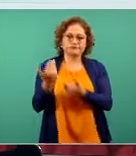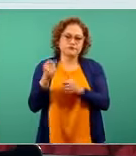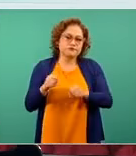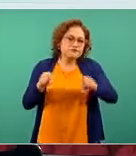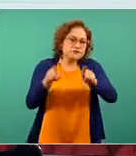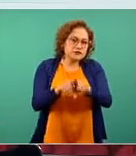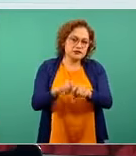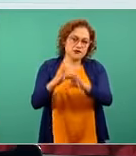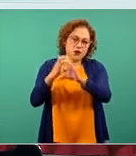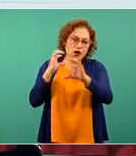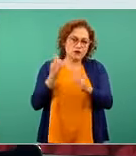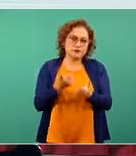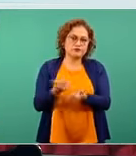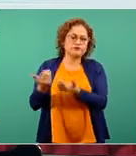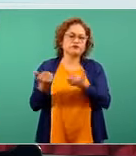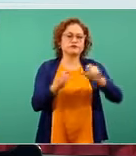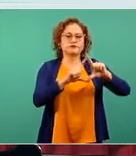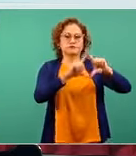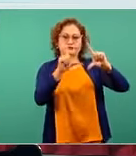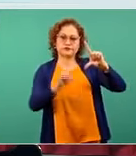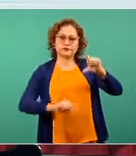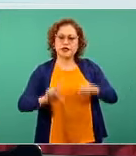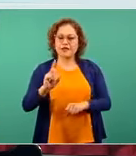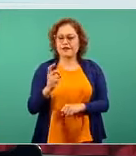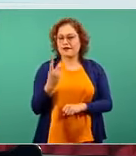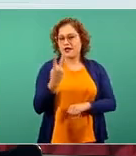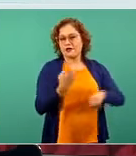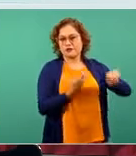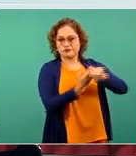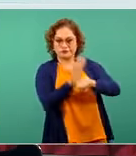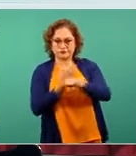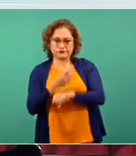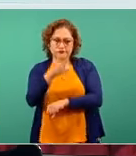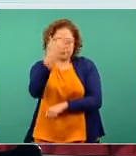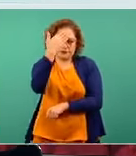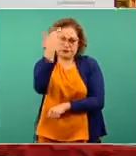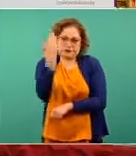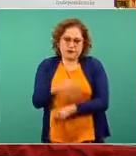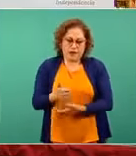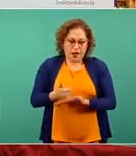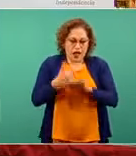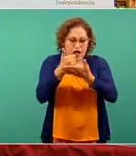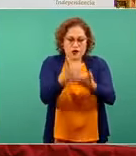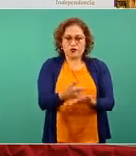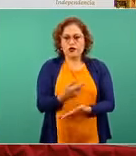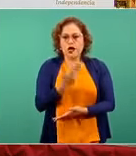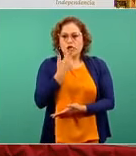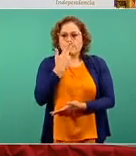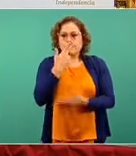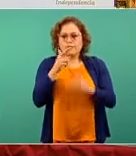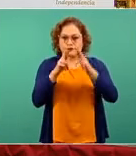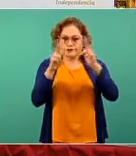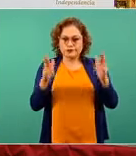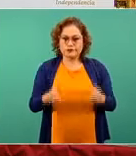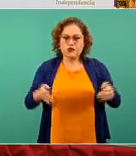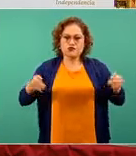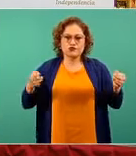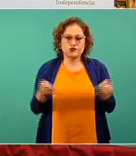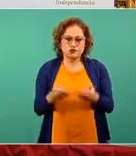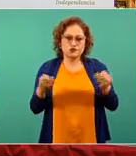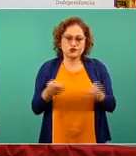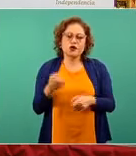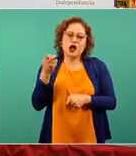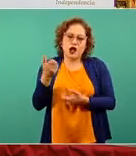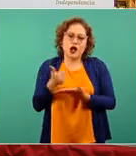32 entidades federativas a través de los nodos de ultracongelación. Esto, desde luego, hace que el personal operativo se oriente más